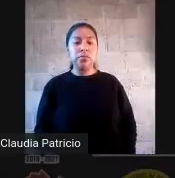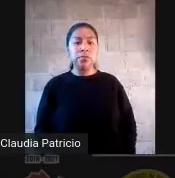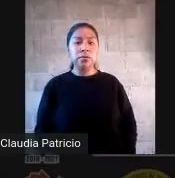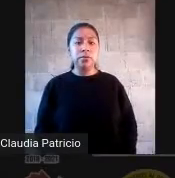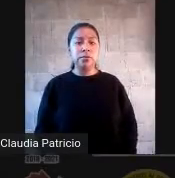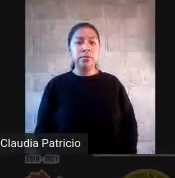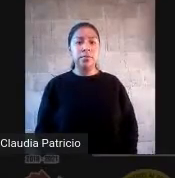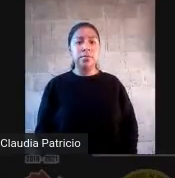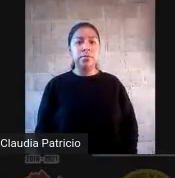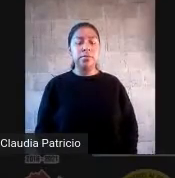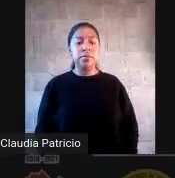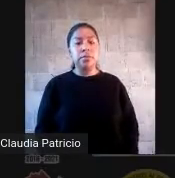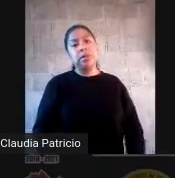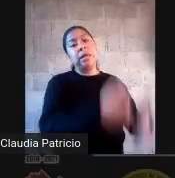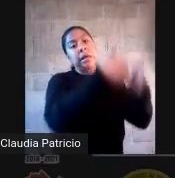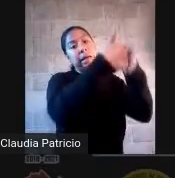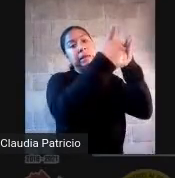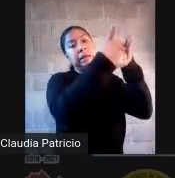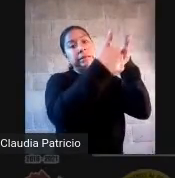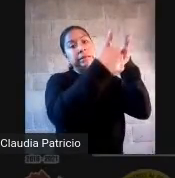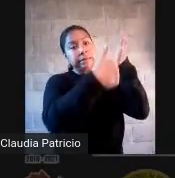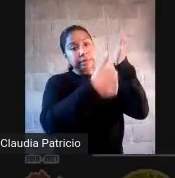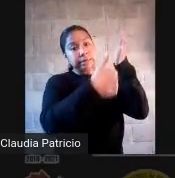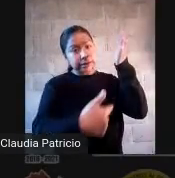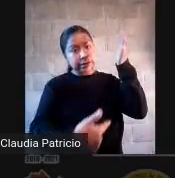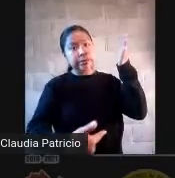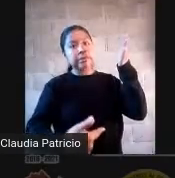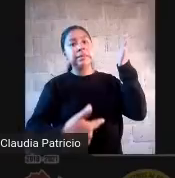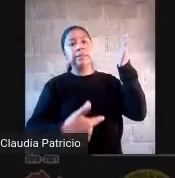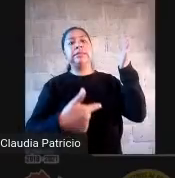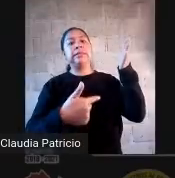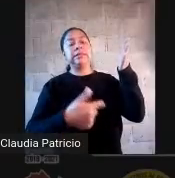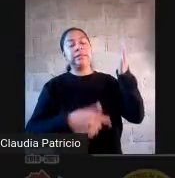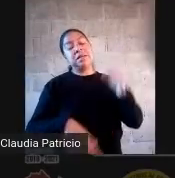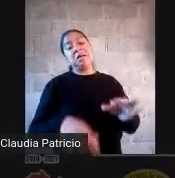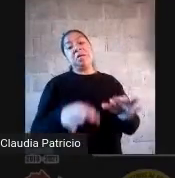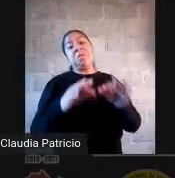Muy bien. Ya están respondiendo. Excelente.